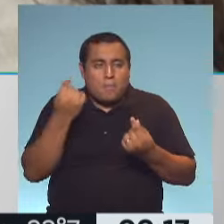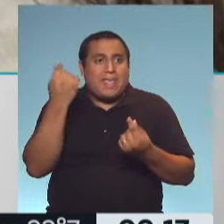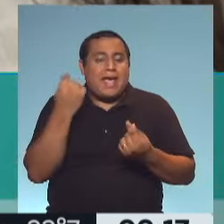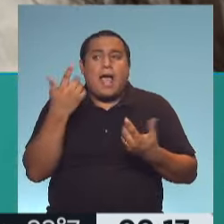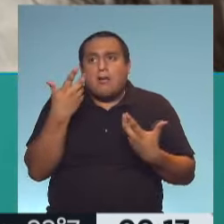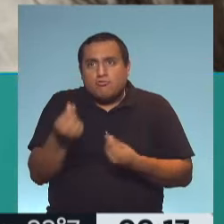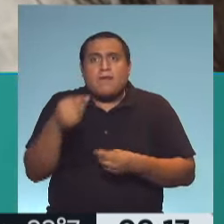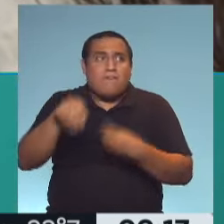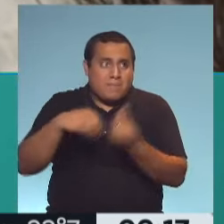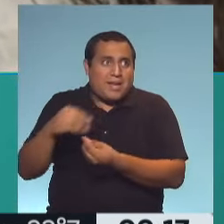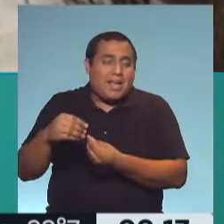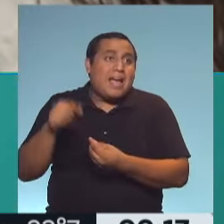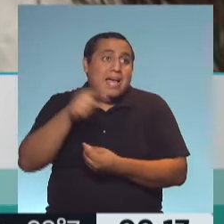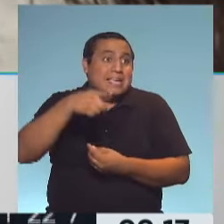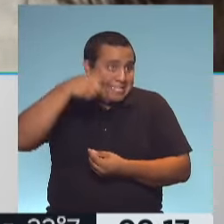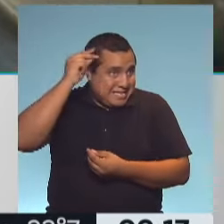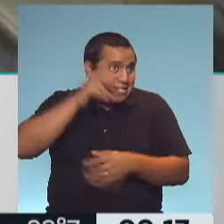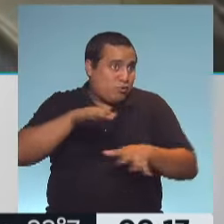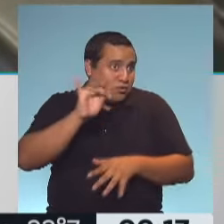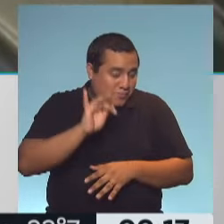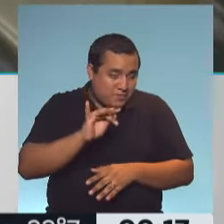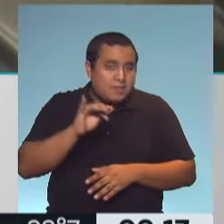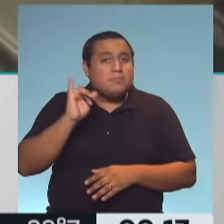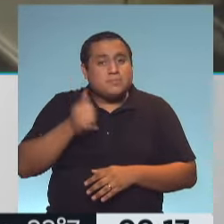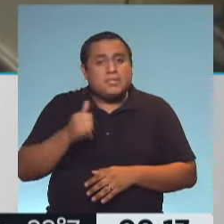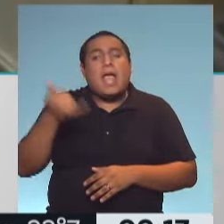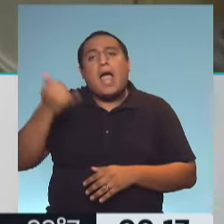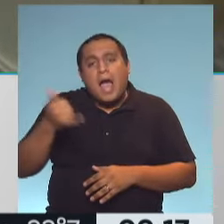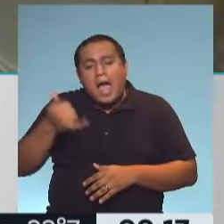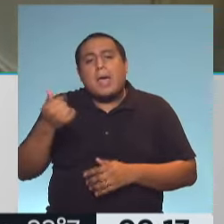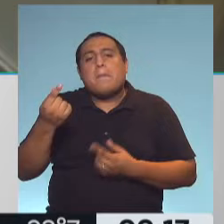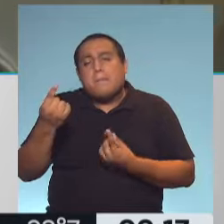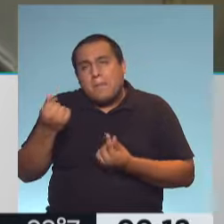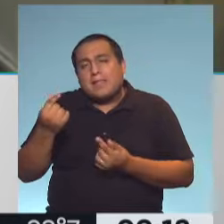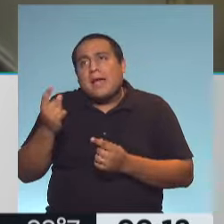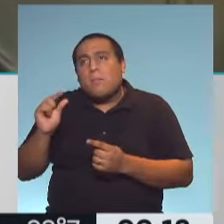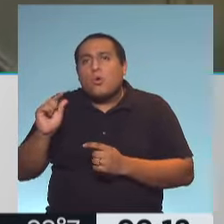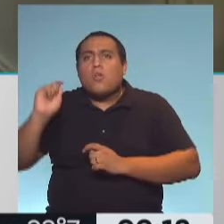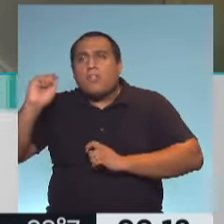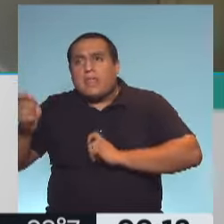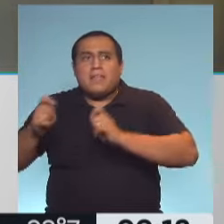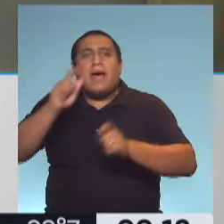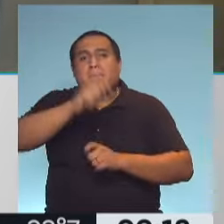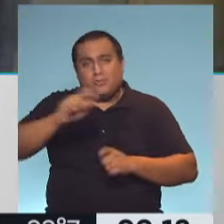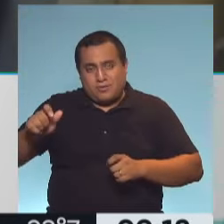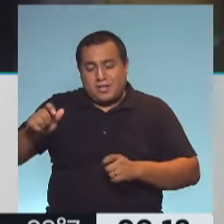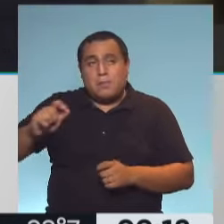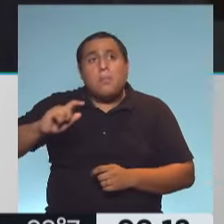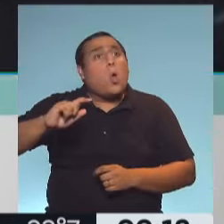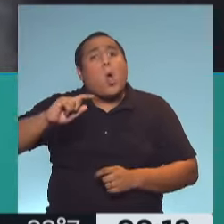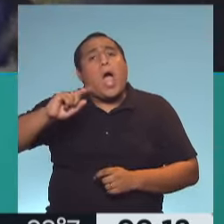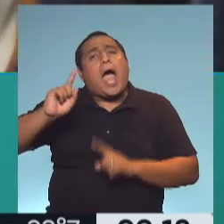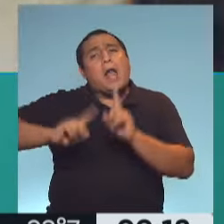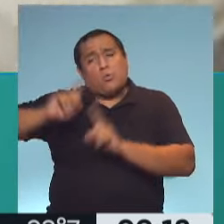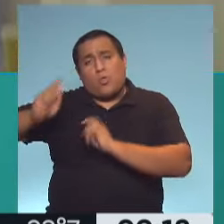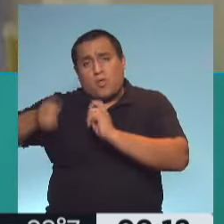crítica, ¿no? Claro, hay un ingreso familiar de emergencia que se le entrega a un sector muy reducido a la población. Y el resto de la población, los